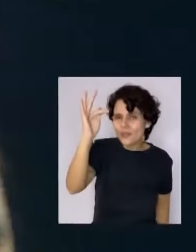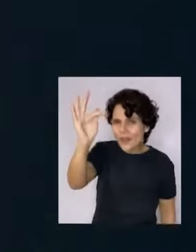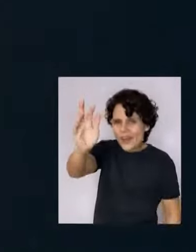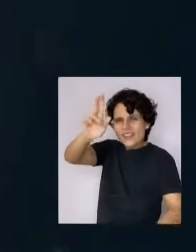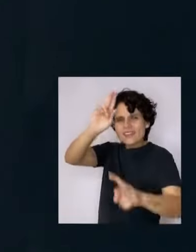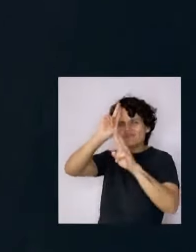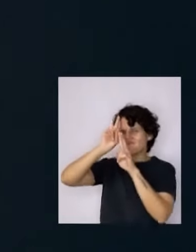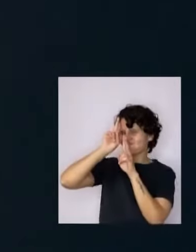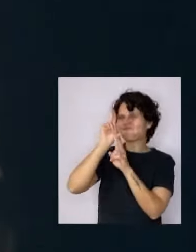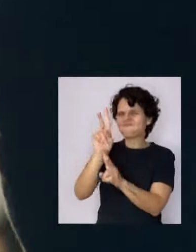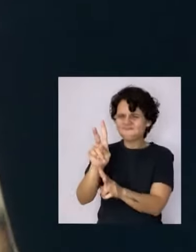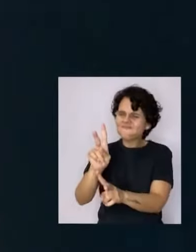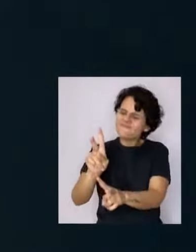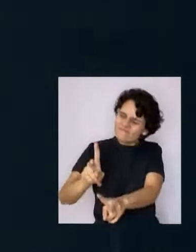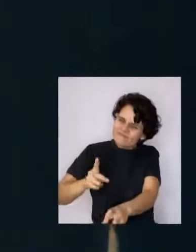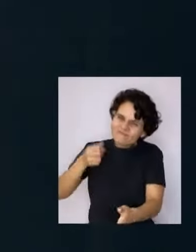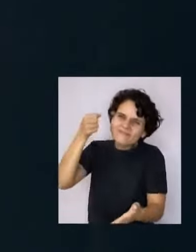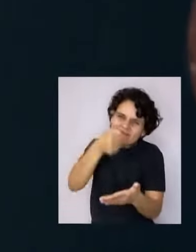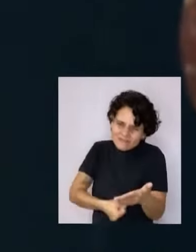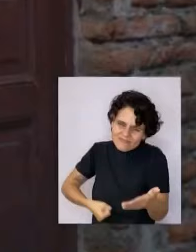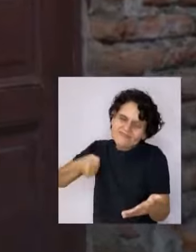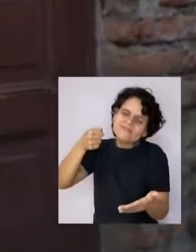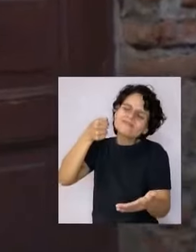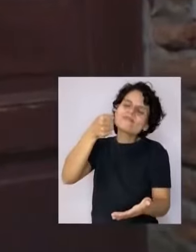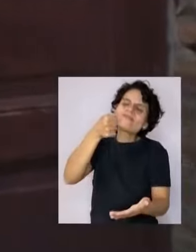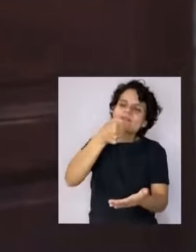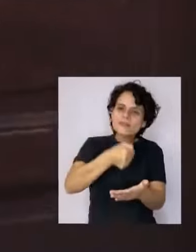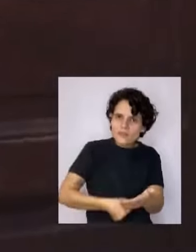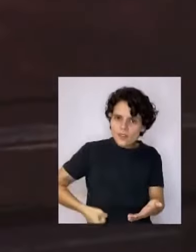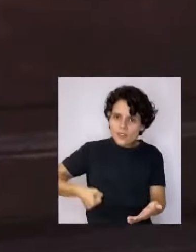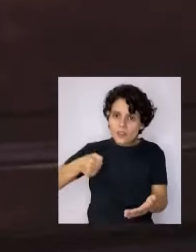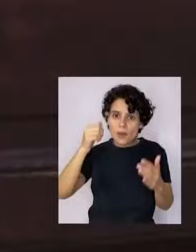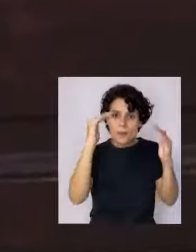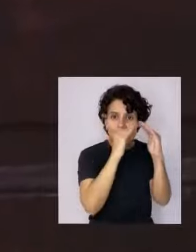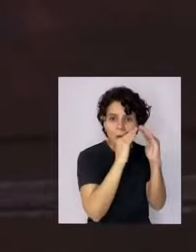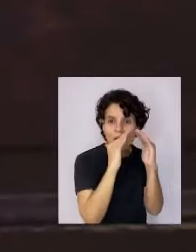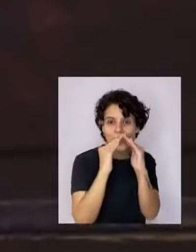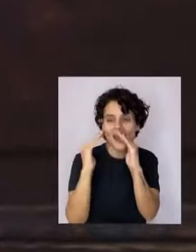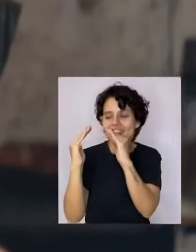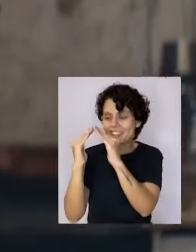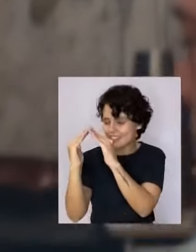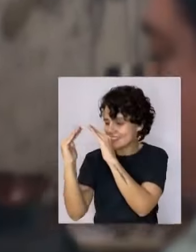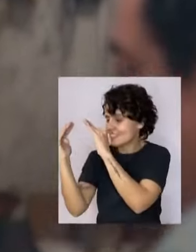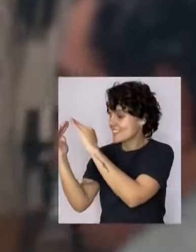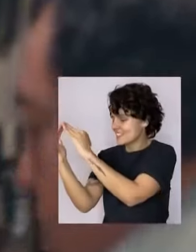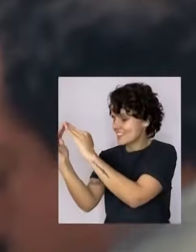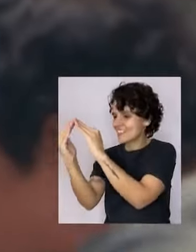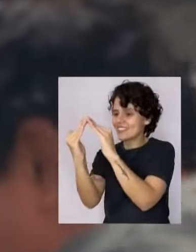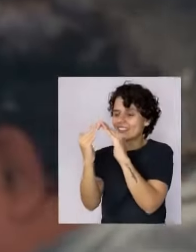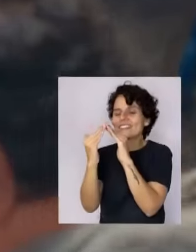vendrán. Y en la población,